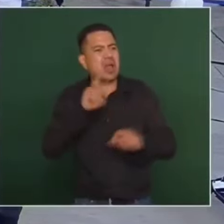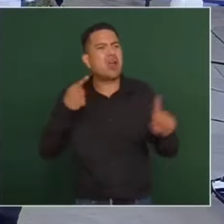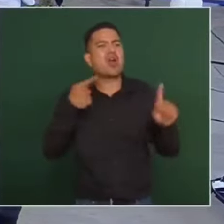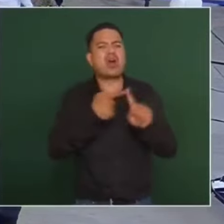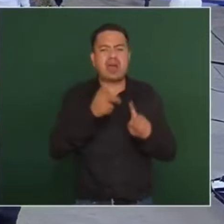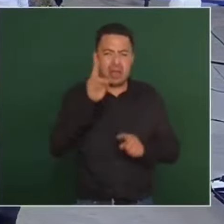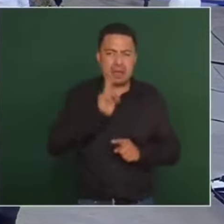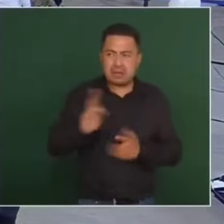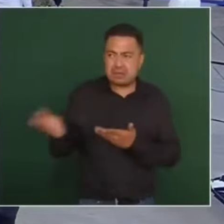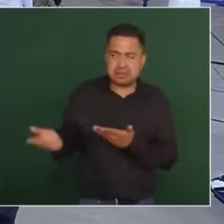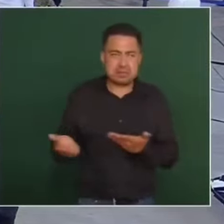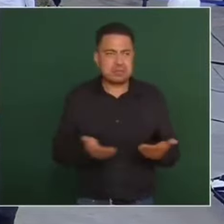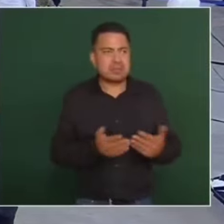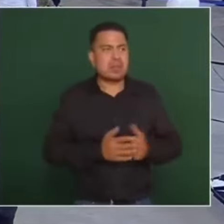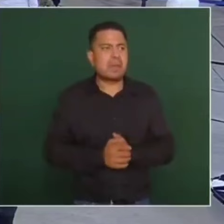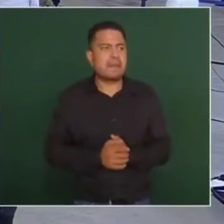ver.